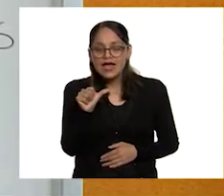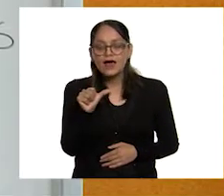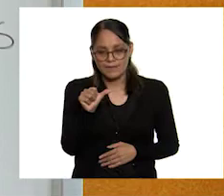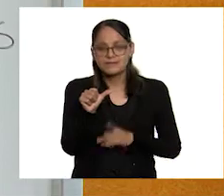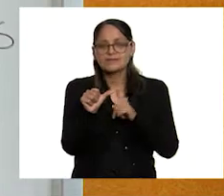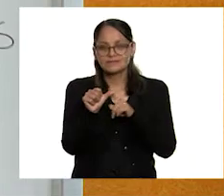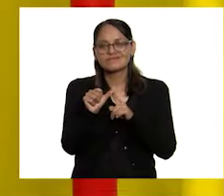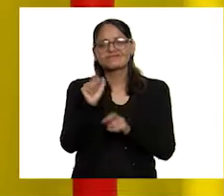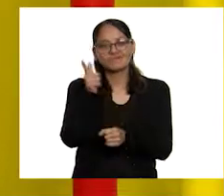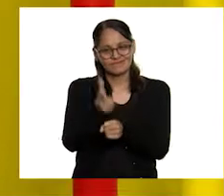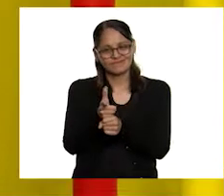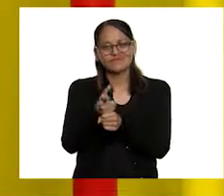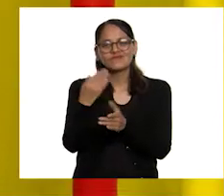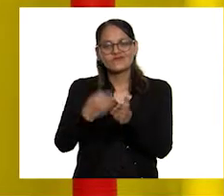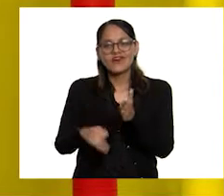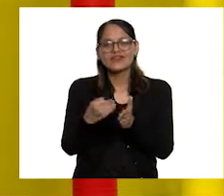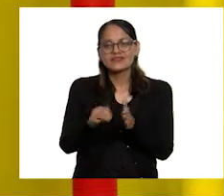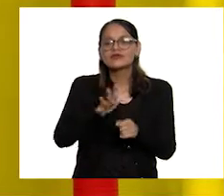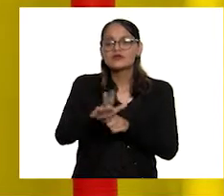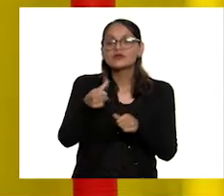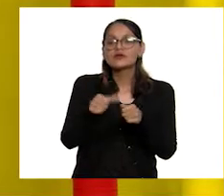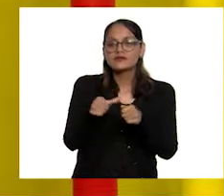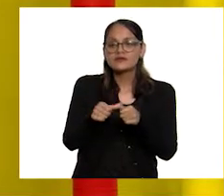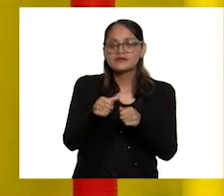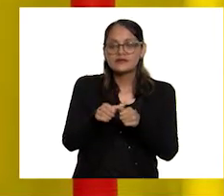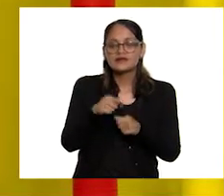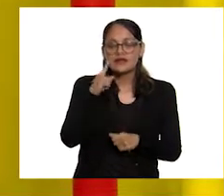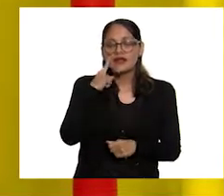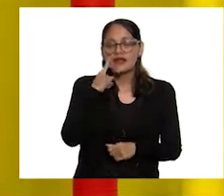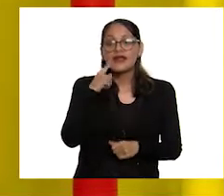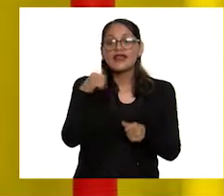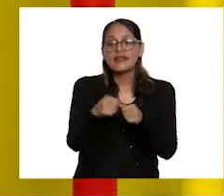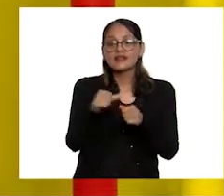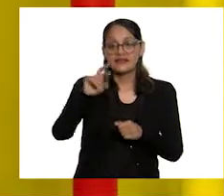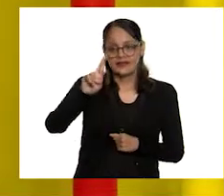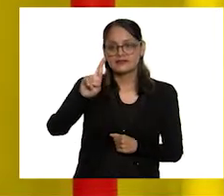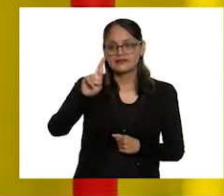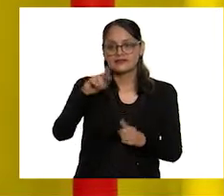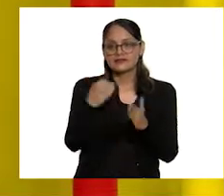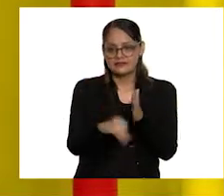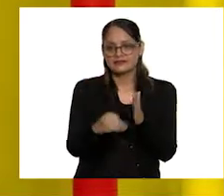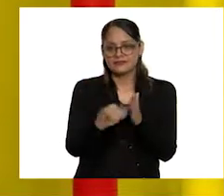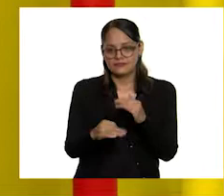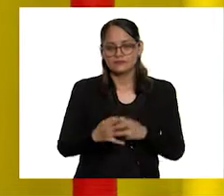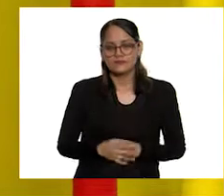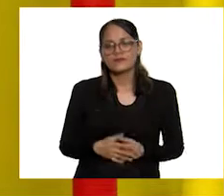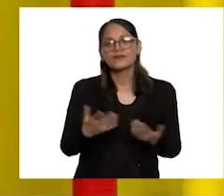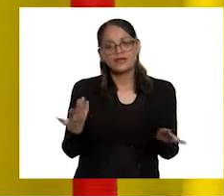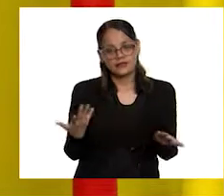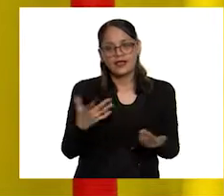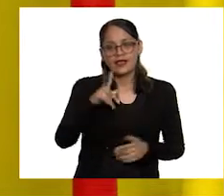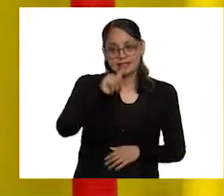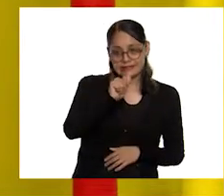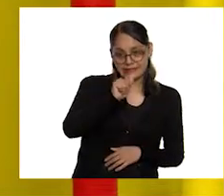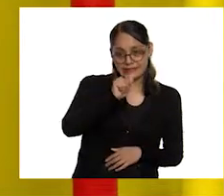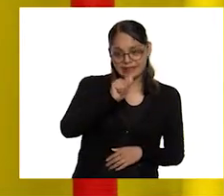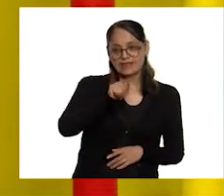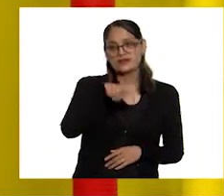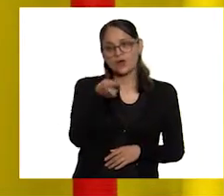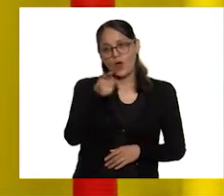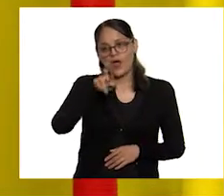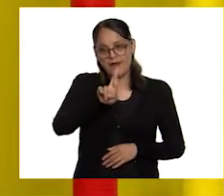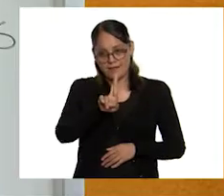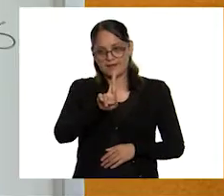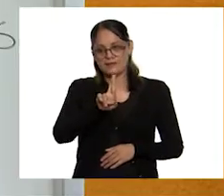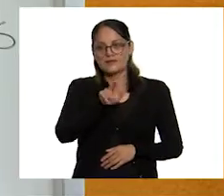Ya detectamos qué letra falta allí, ¿verdad? La. La letra R. Después de la letra T. Perfecto.